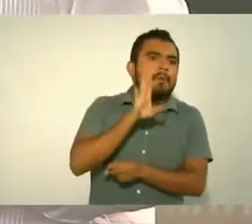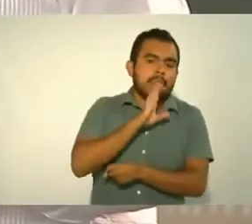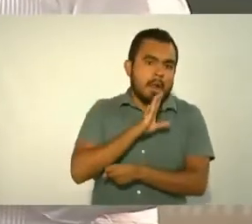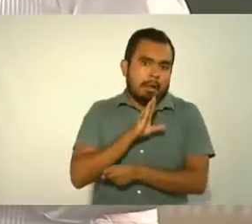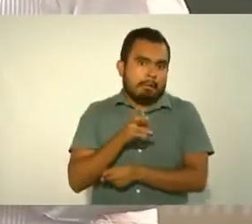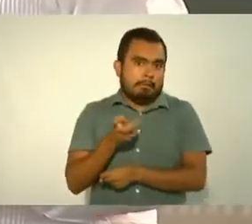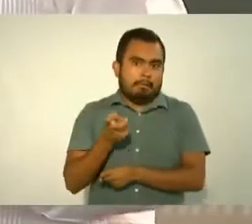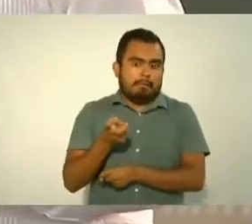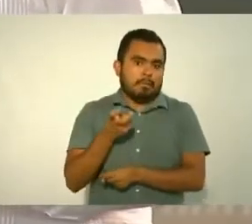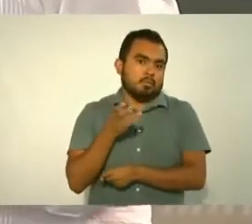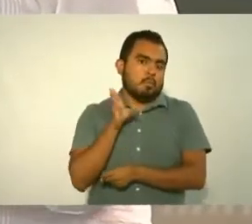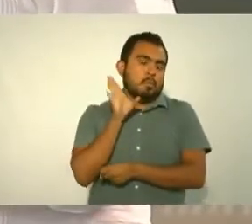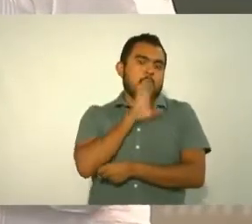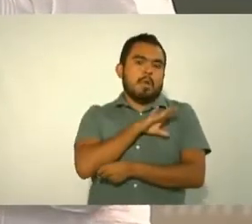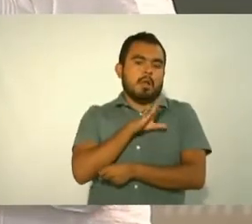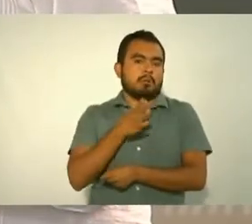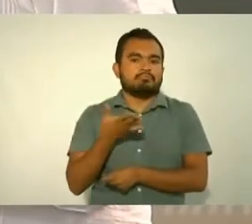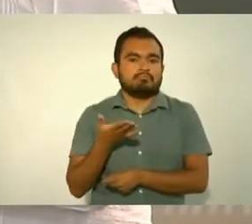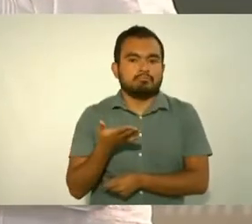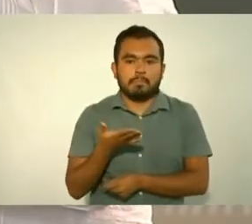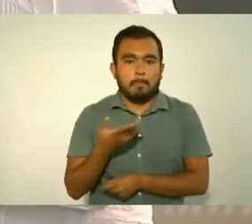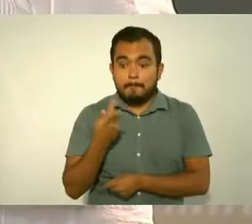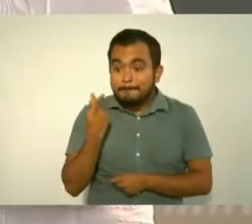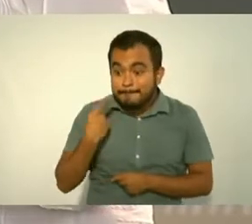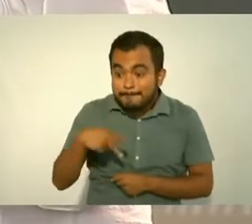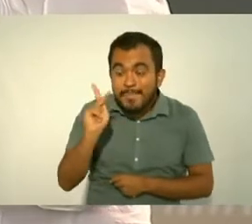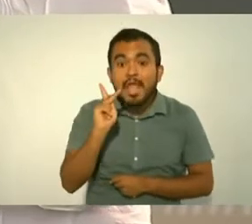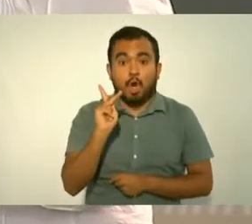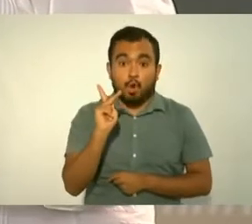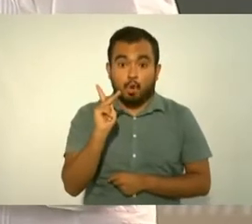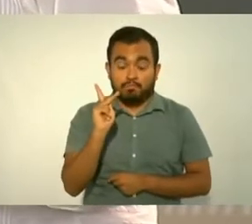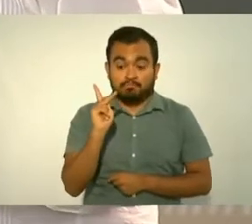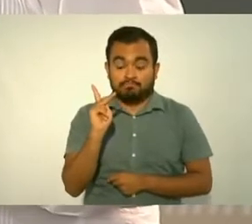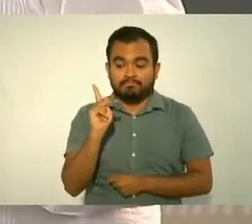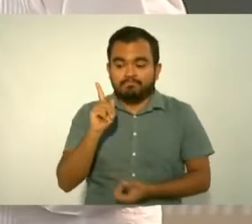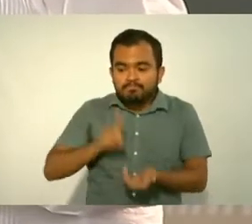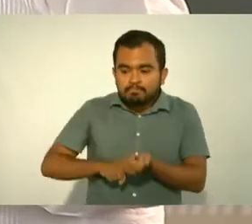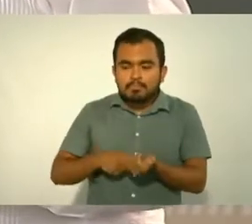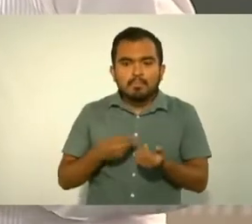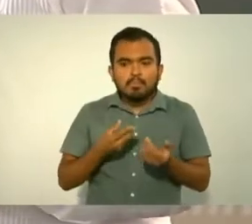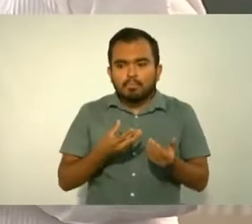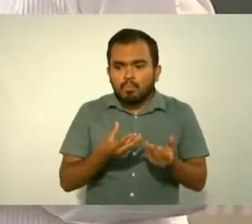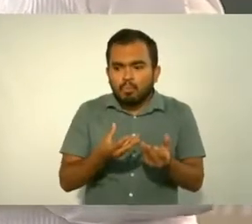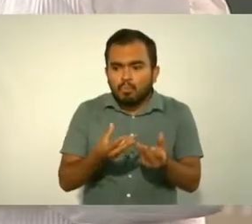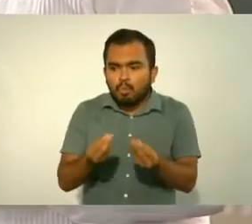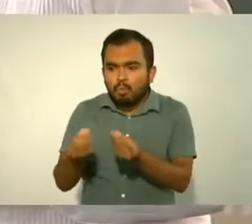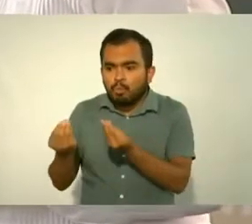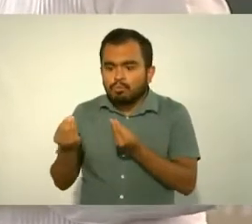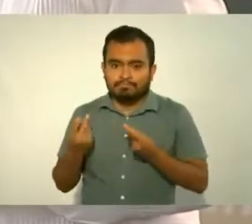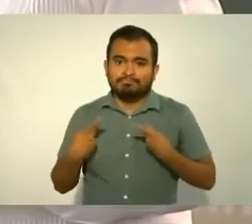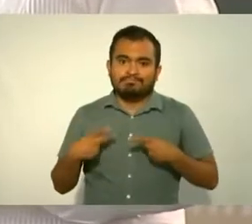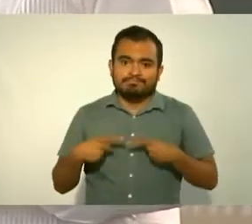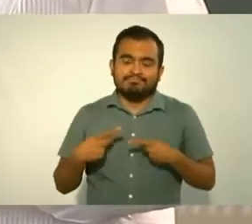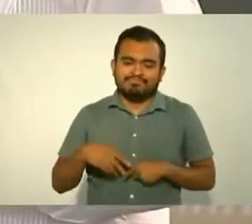no tuvimos el número de fallecidos que desgraciadamente